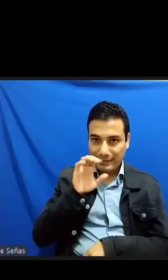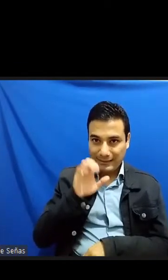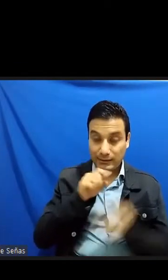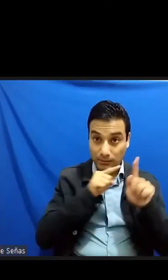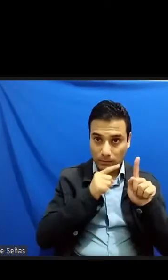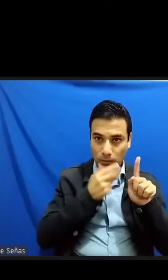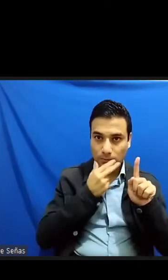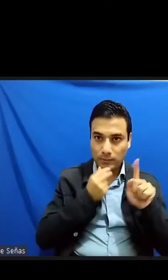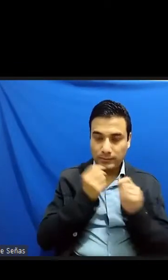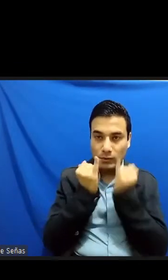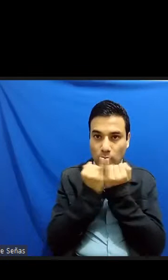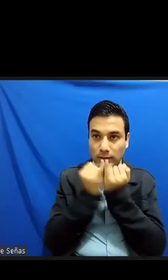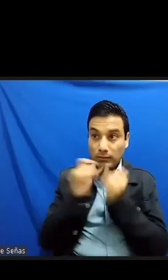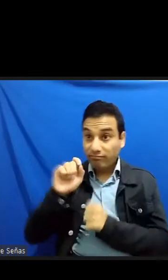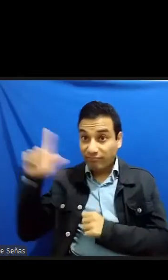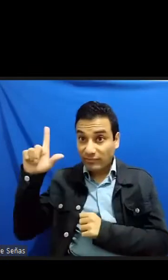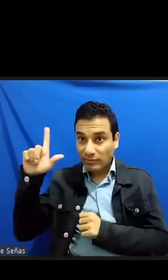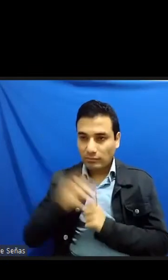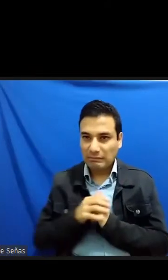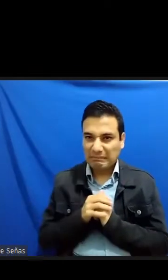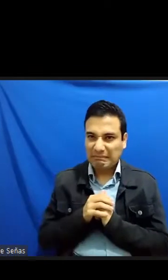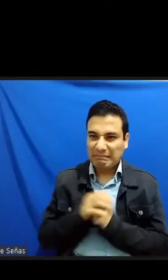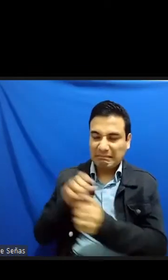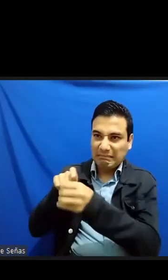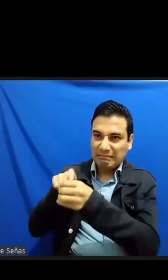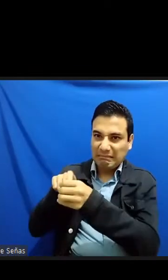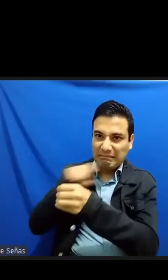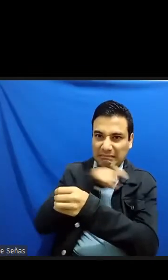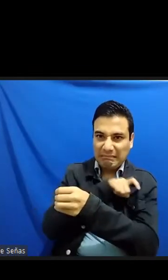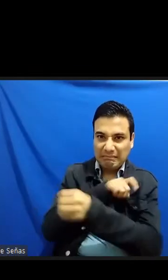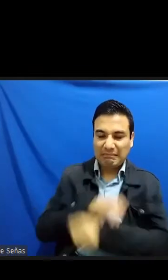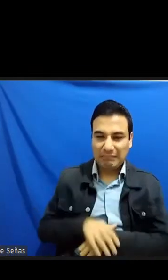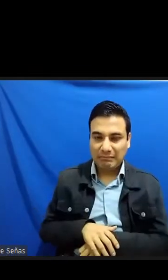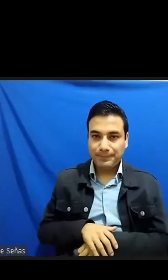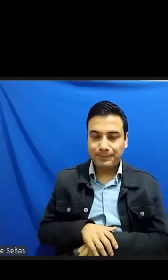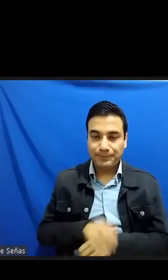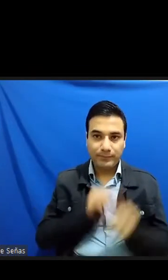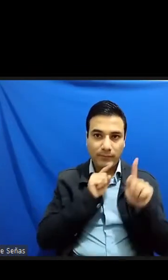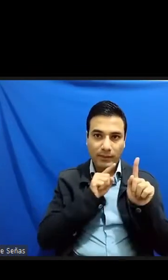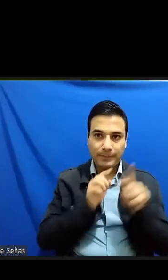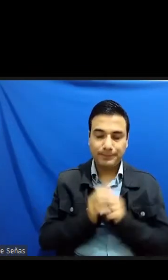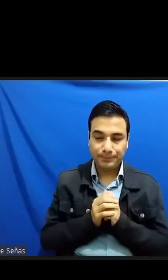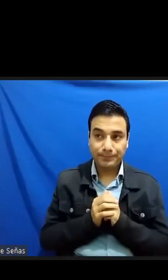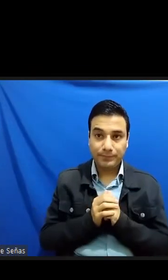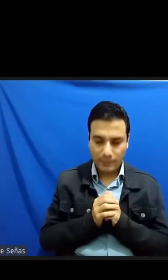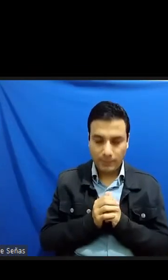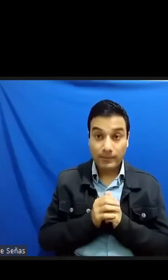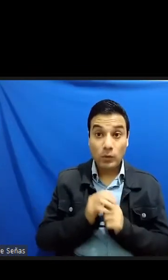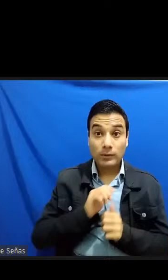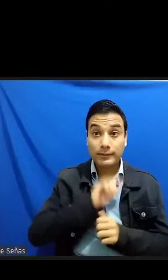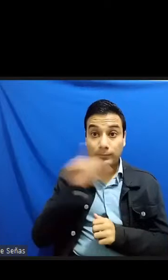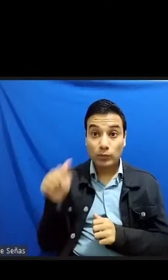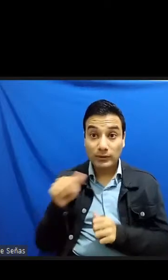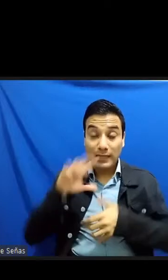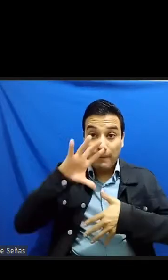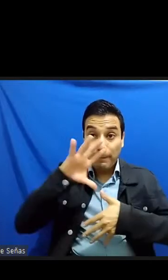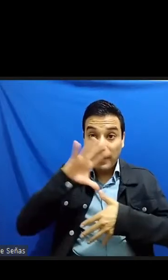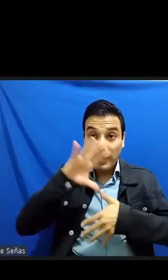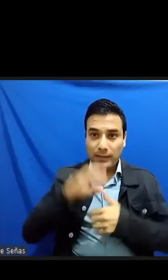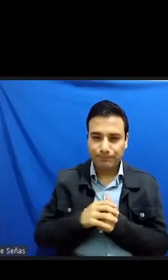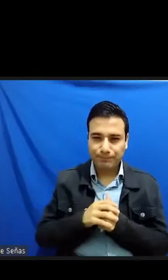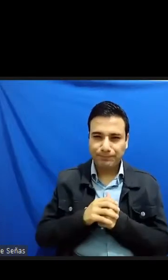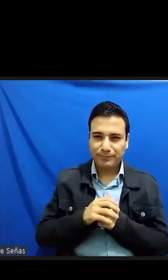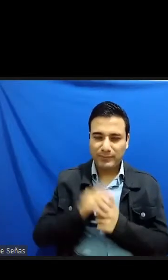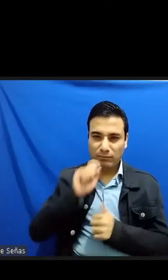y lo hizo desaparecer de sus estudios sin embargo los autores de América Rulfo y